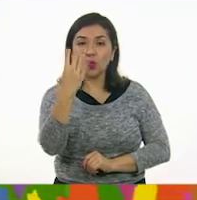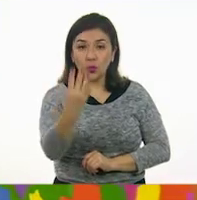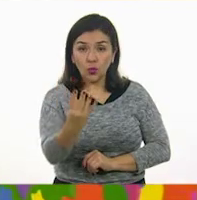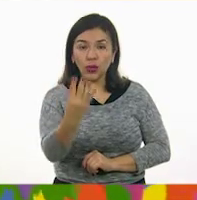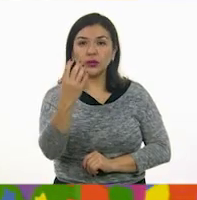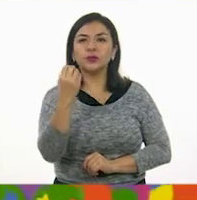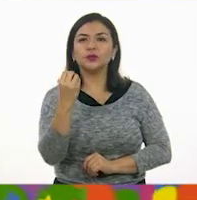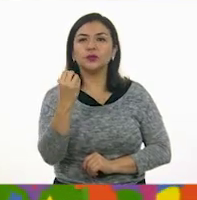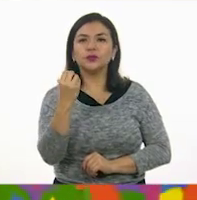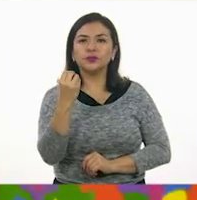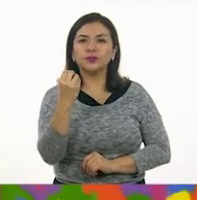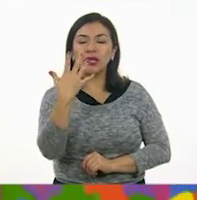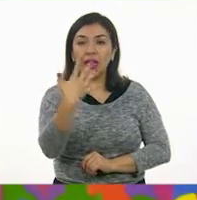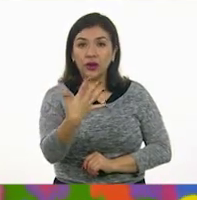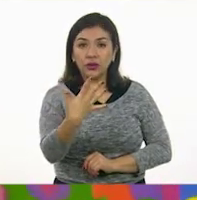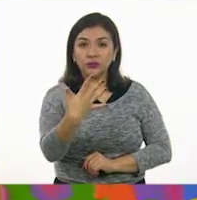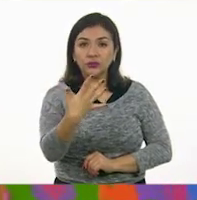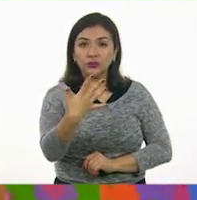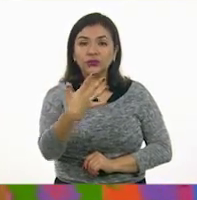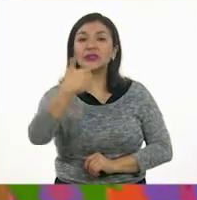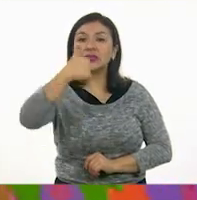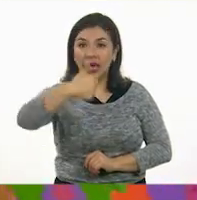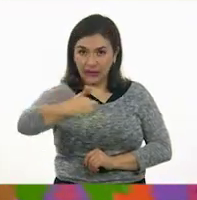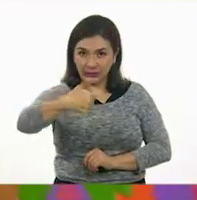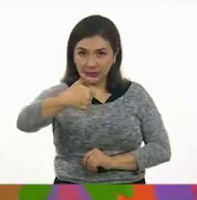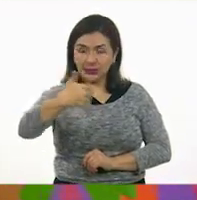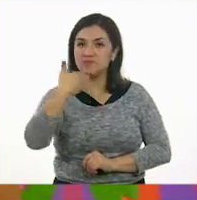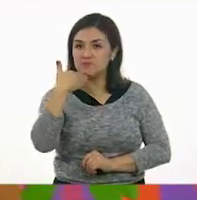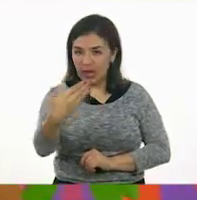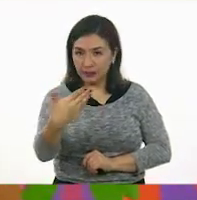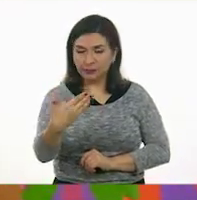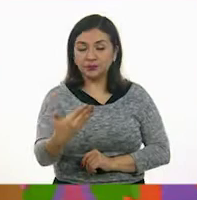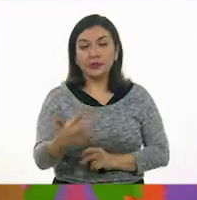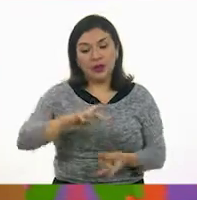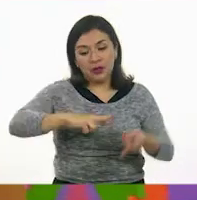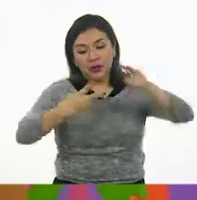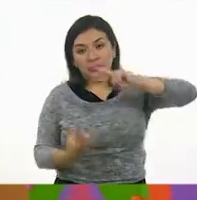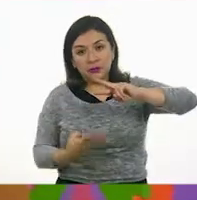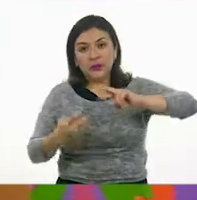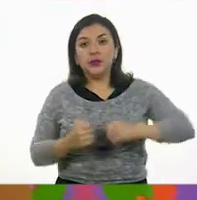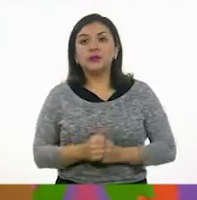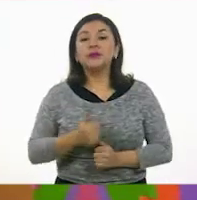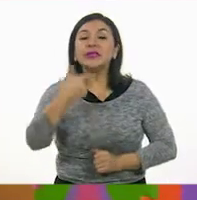cuatro, cinco, seis. De la primera base. Siguiente base.